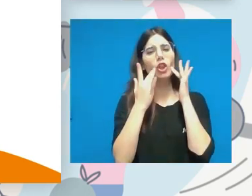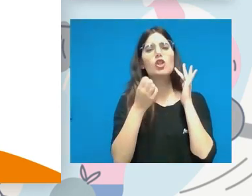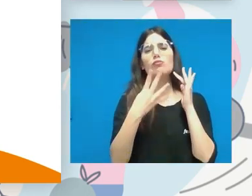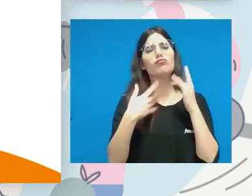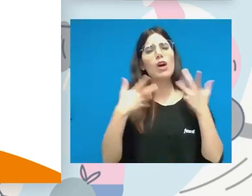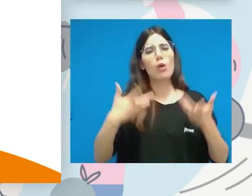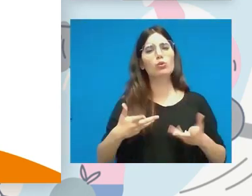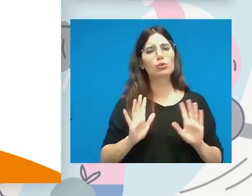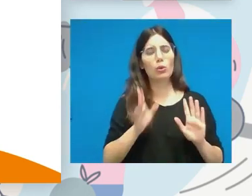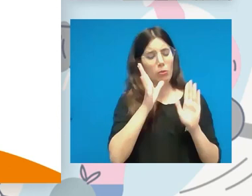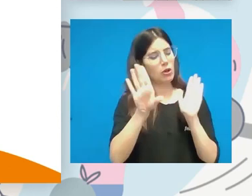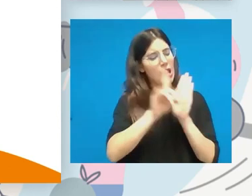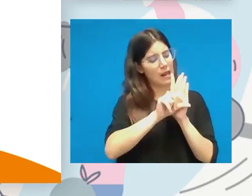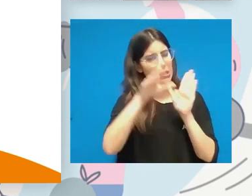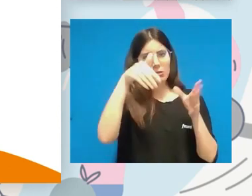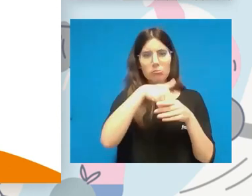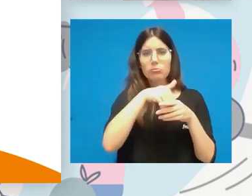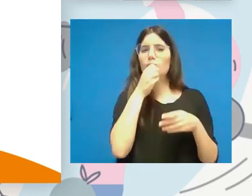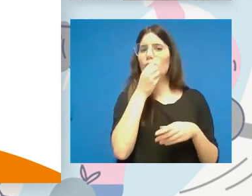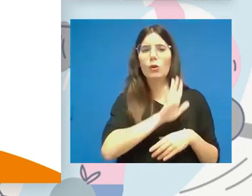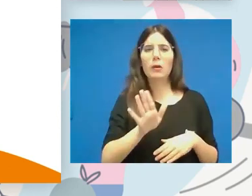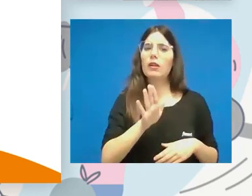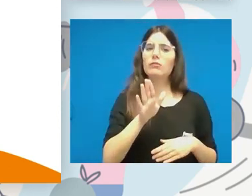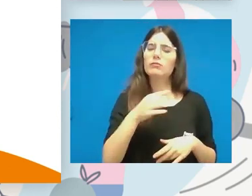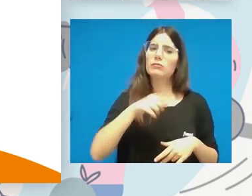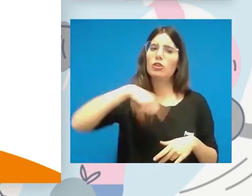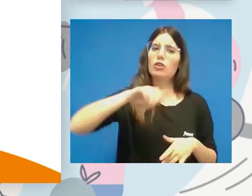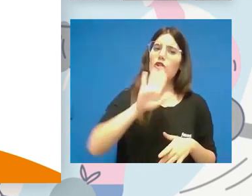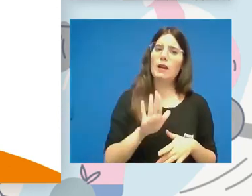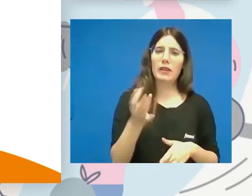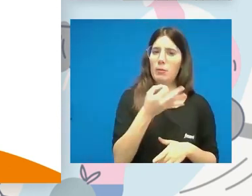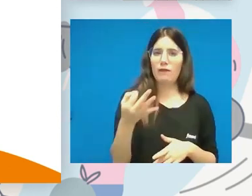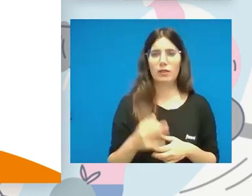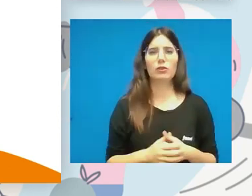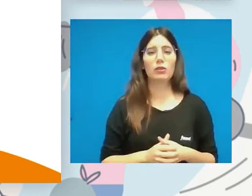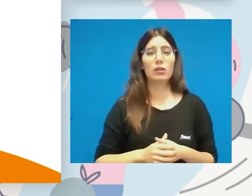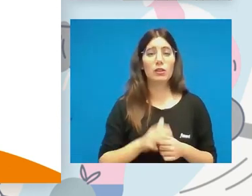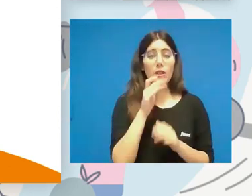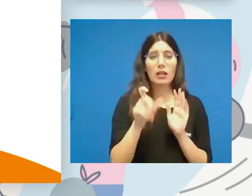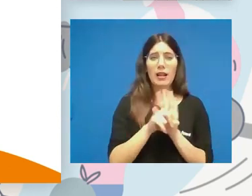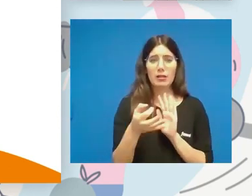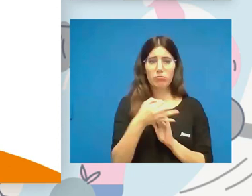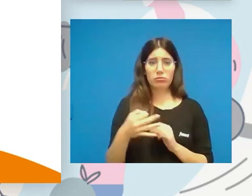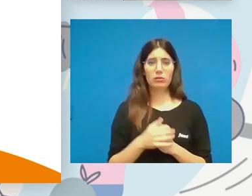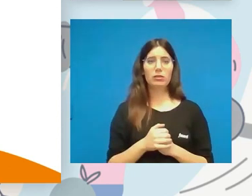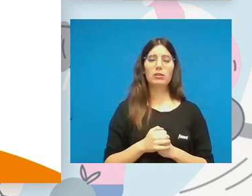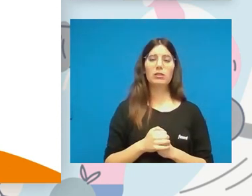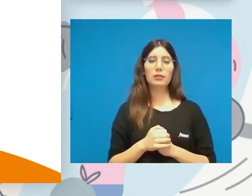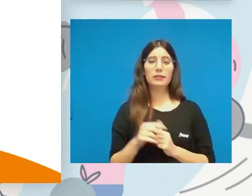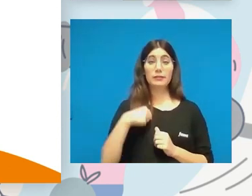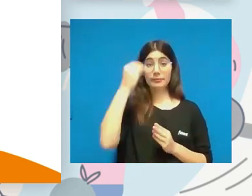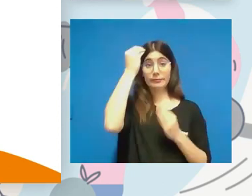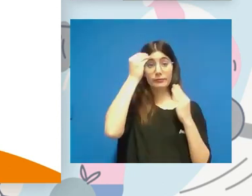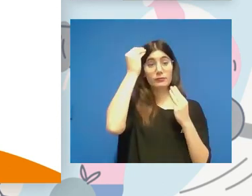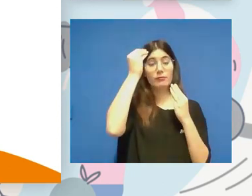los contenidos que hacen referencia a las personas con discapacidad en la ley. Consideramos que es